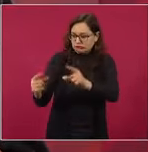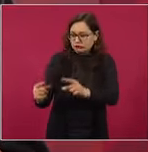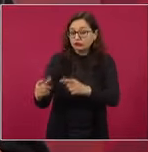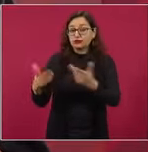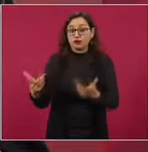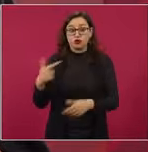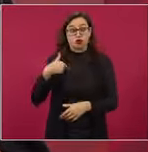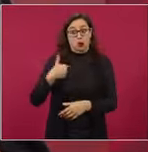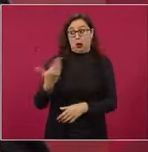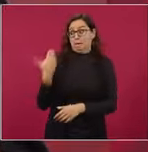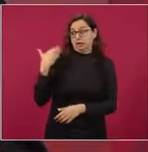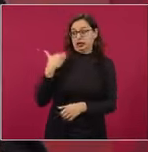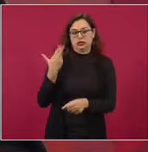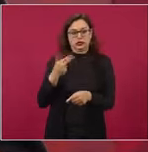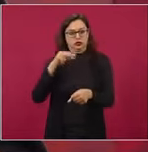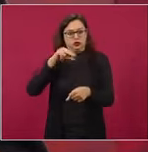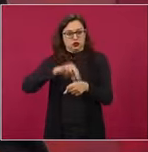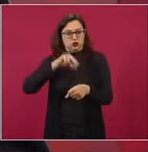estudios de todo